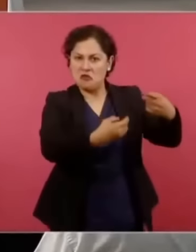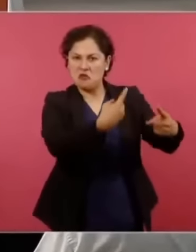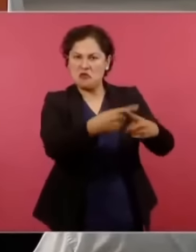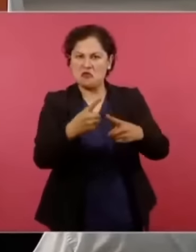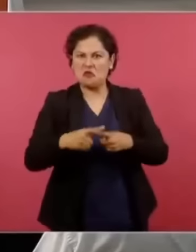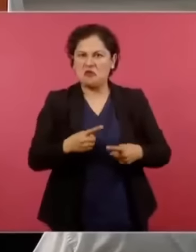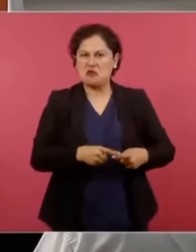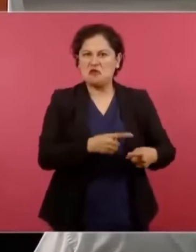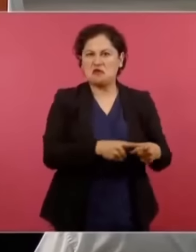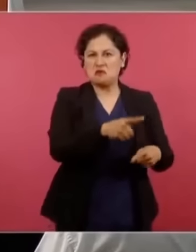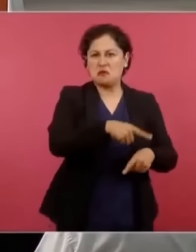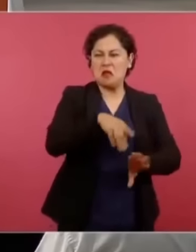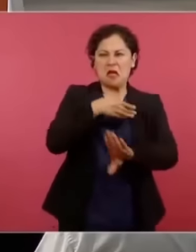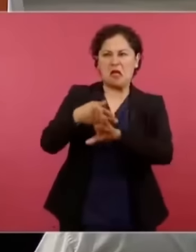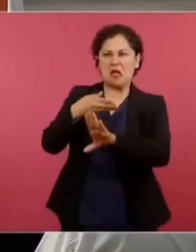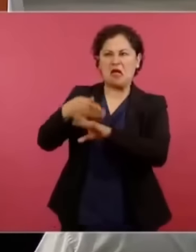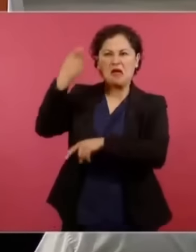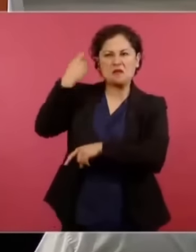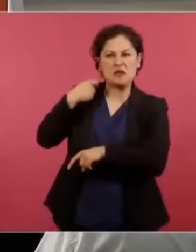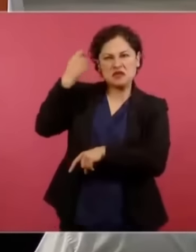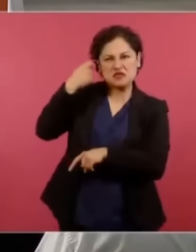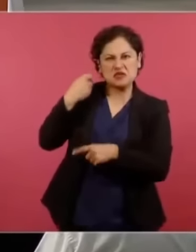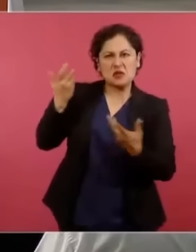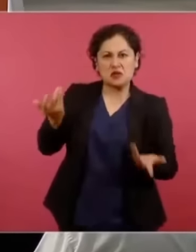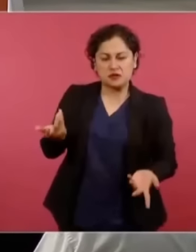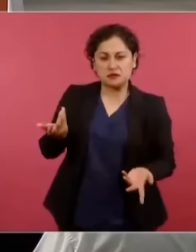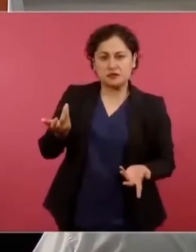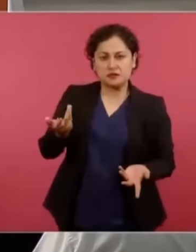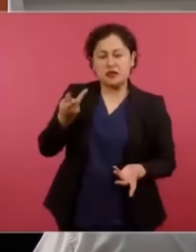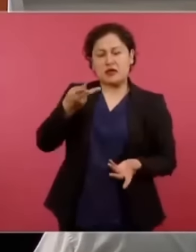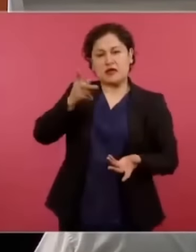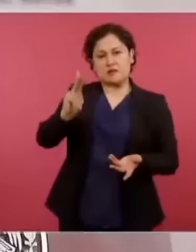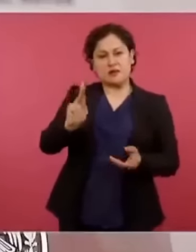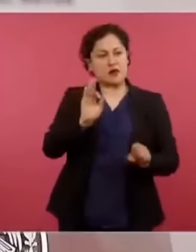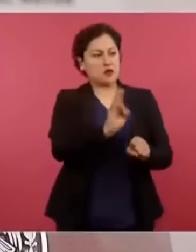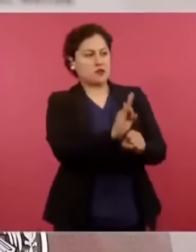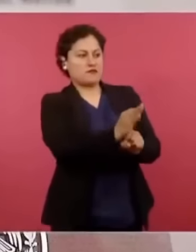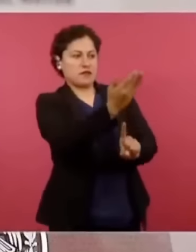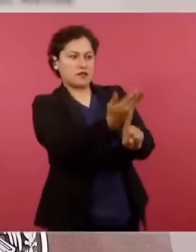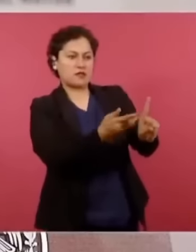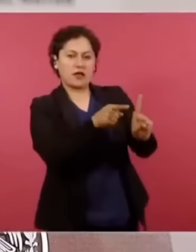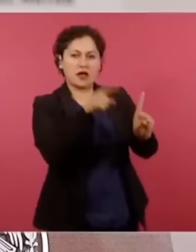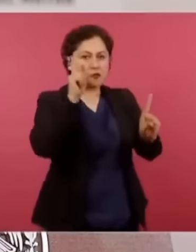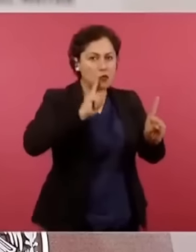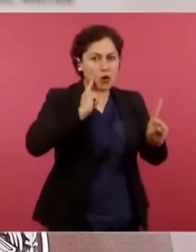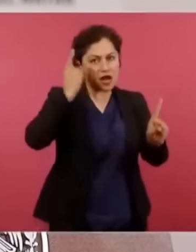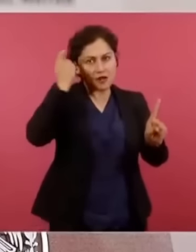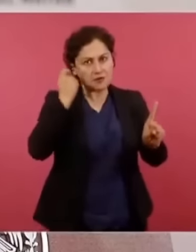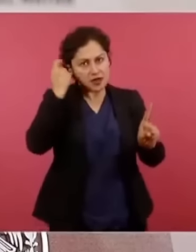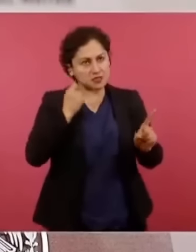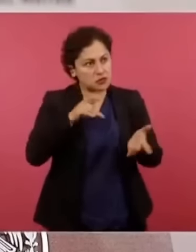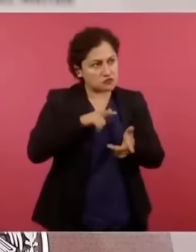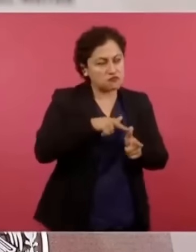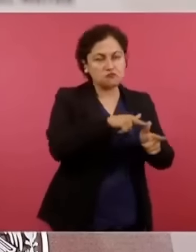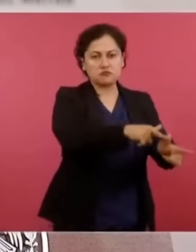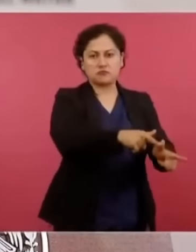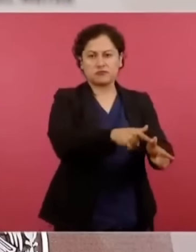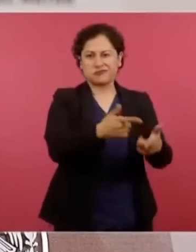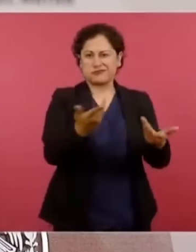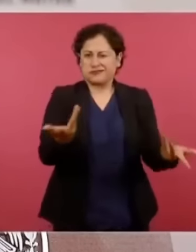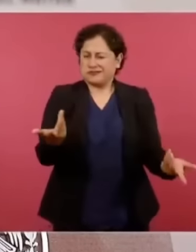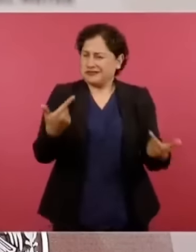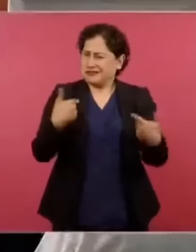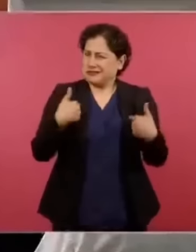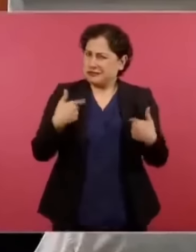van a echar abajo, pero por el otro dicen ¿cómo es posible que se va contra una pensión? Preguntarle estas dos posturas en este